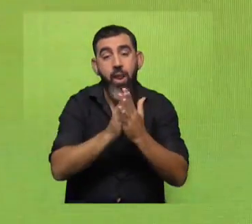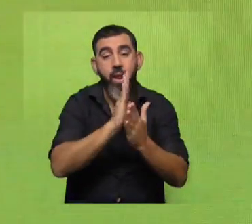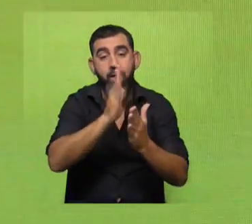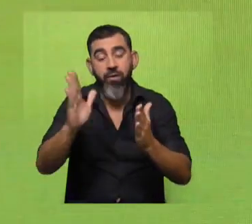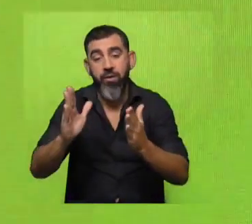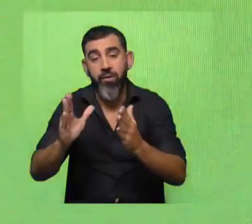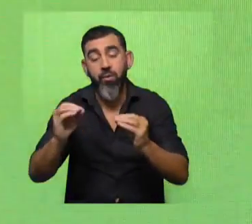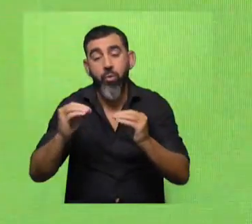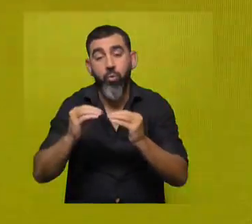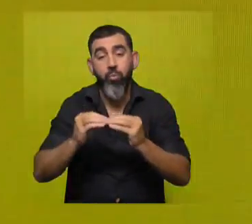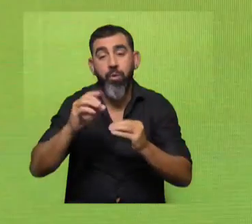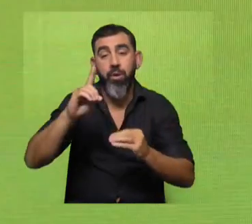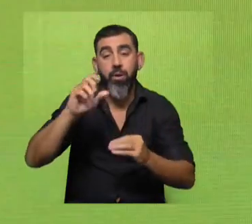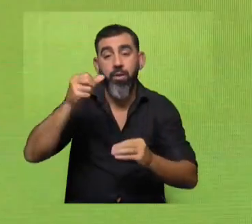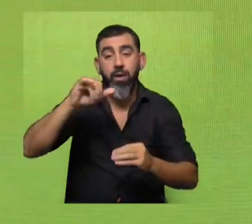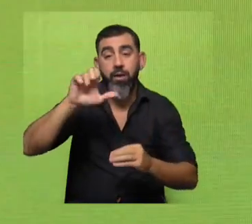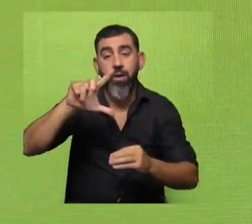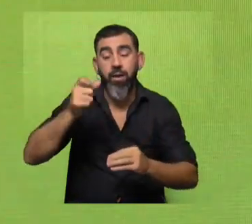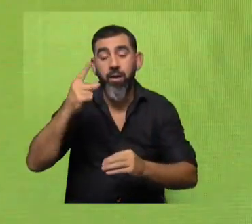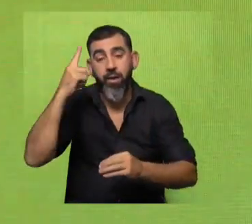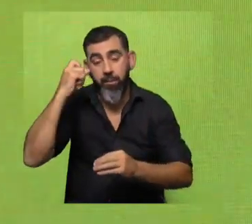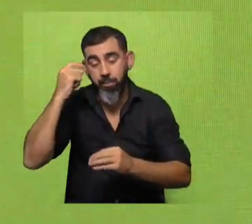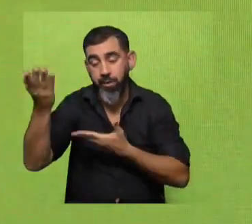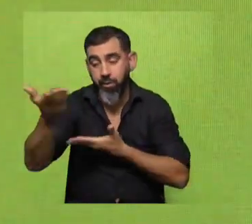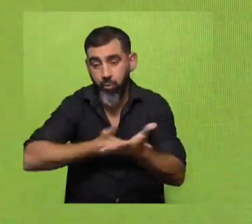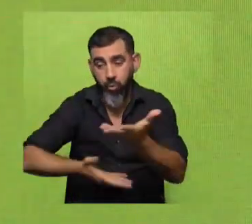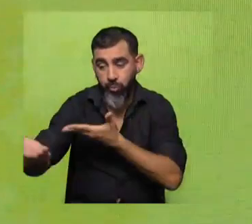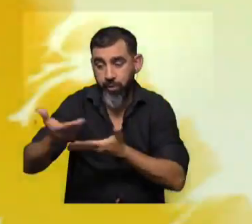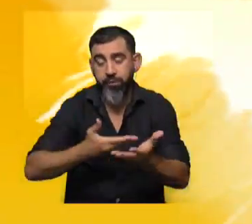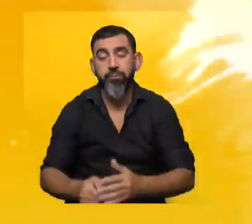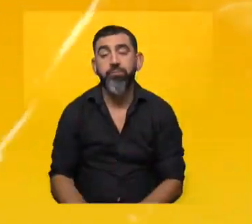Daniela Hirschfeld hizo esta experiencia y la comparte con nosotros.